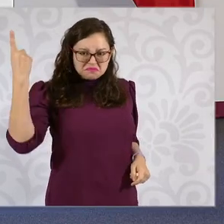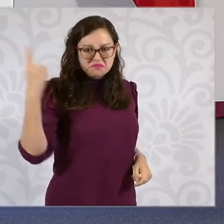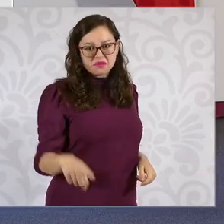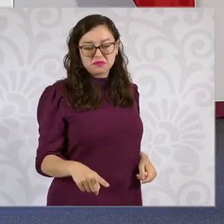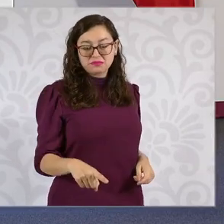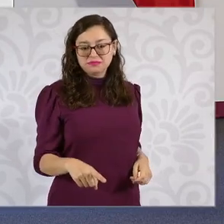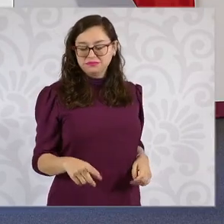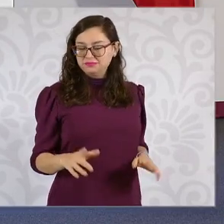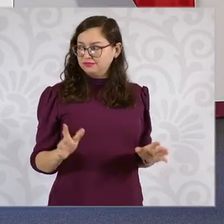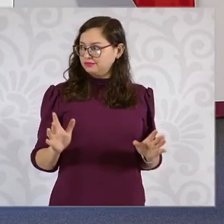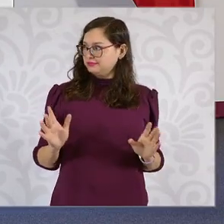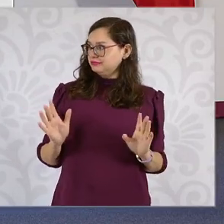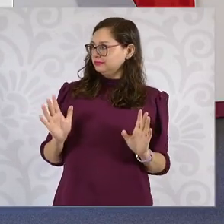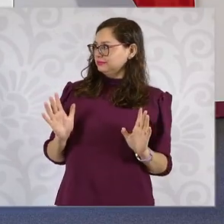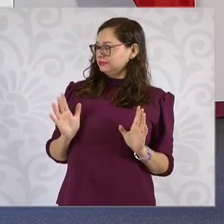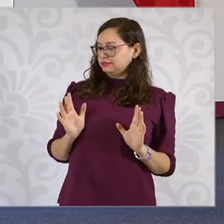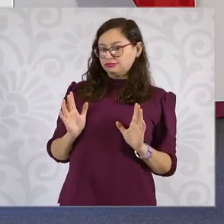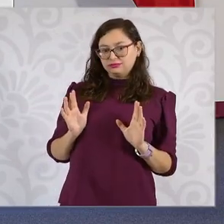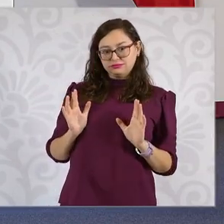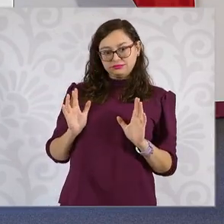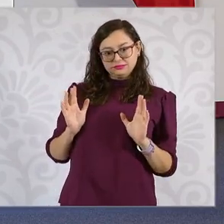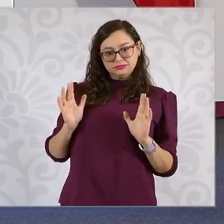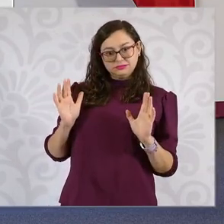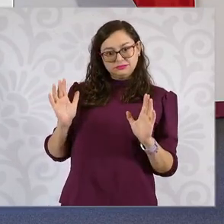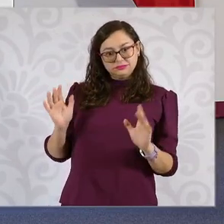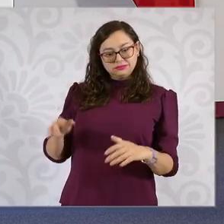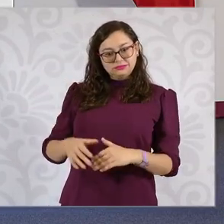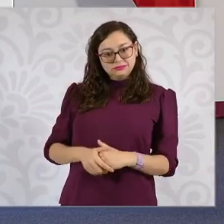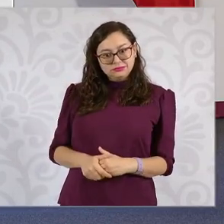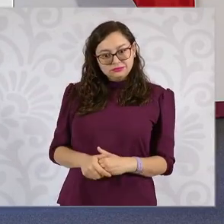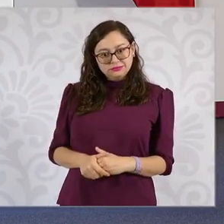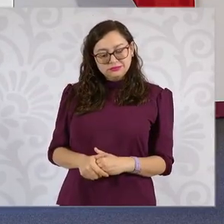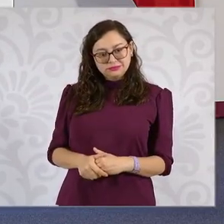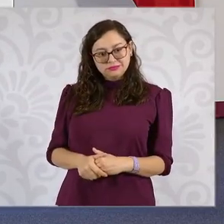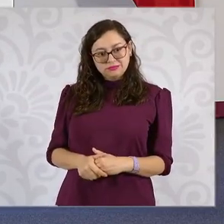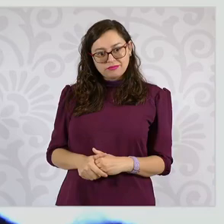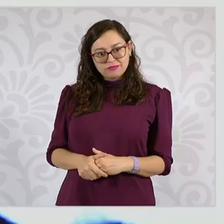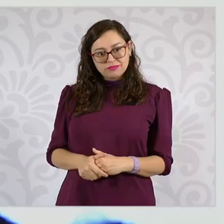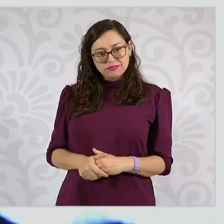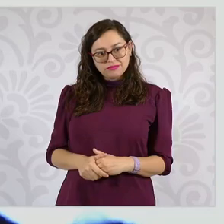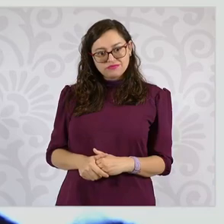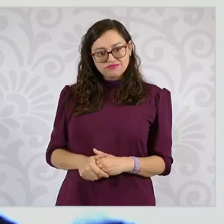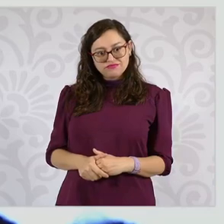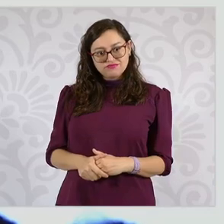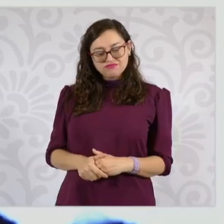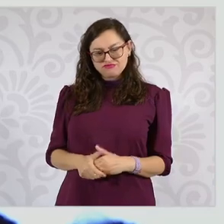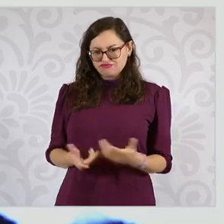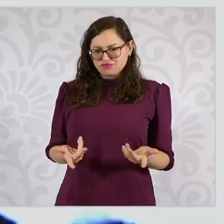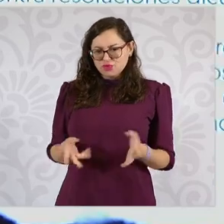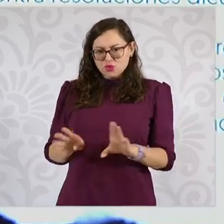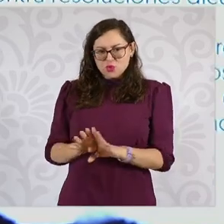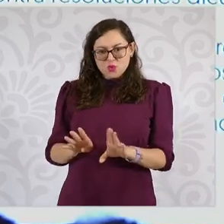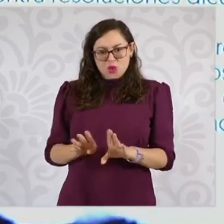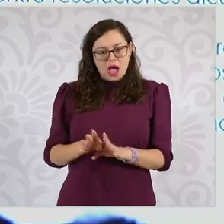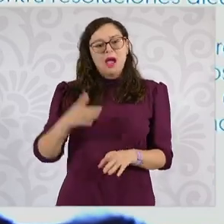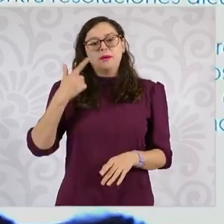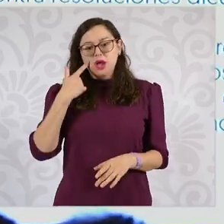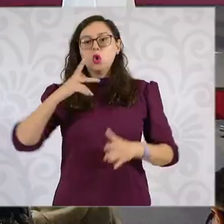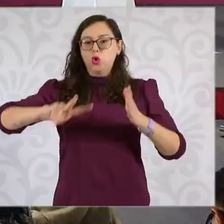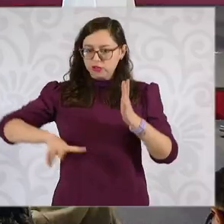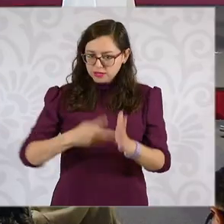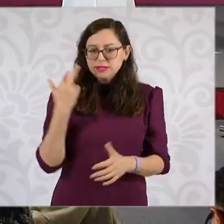ley de amparo, regresale a la ley de amparo, por favor, artículo 61.